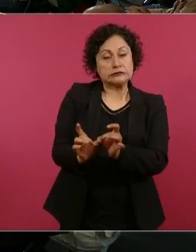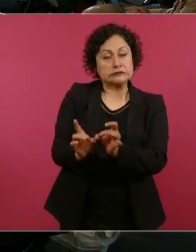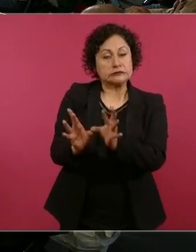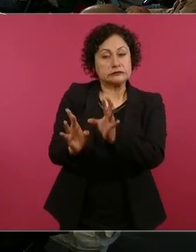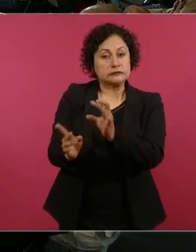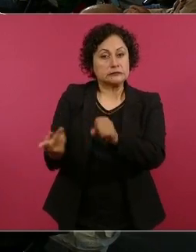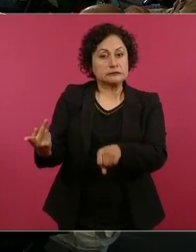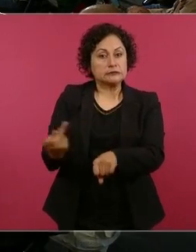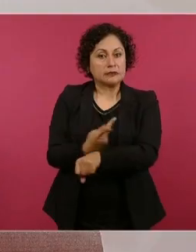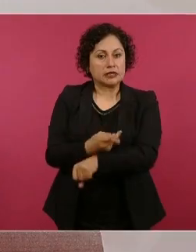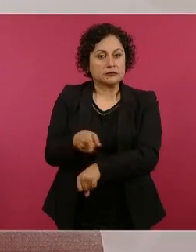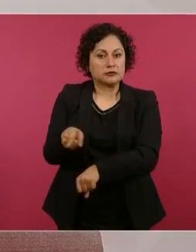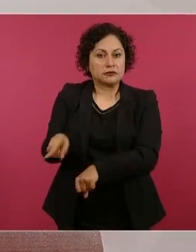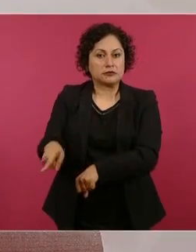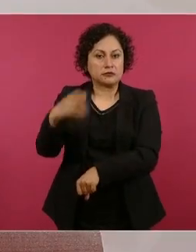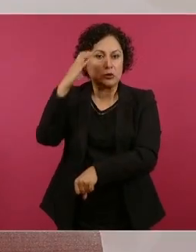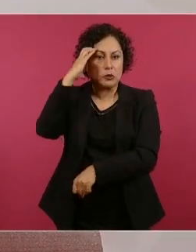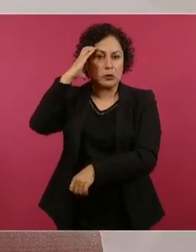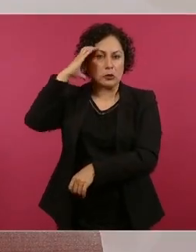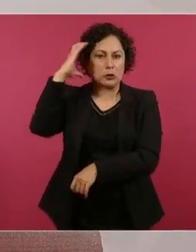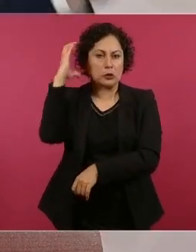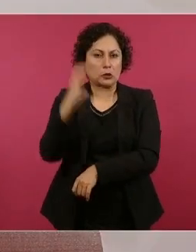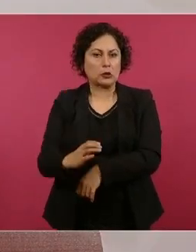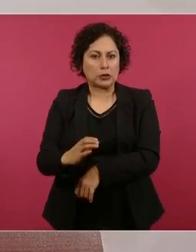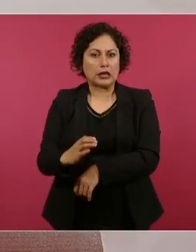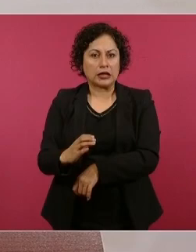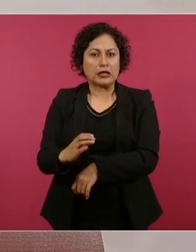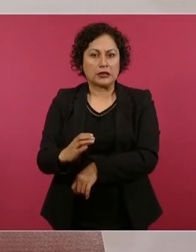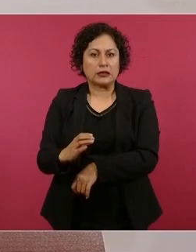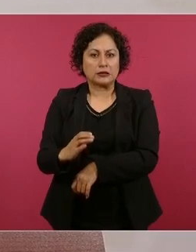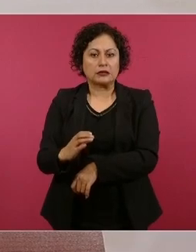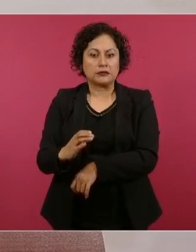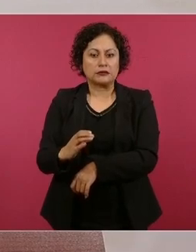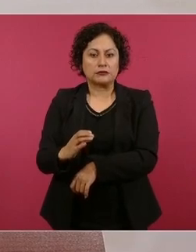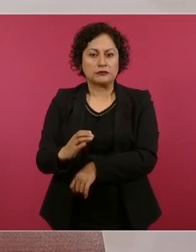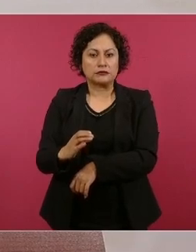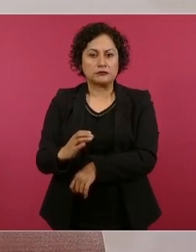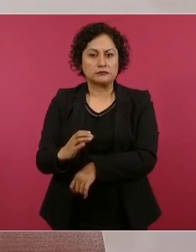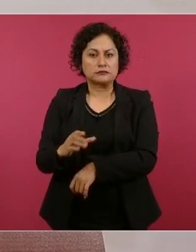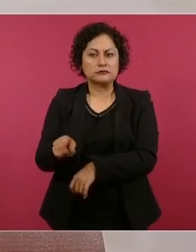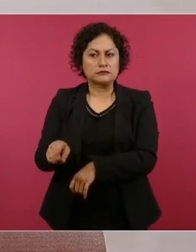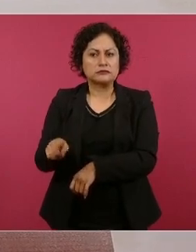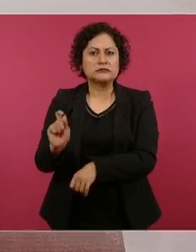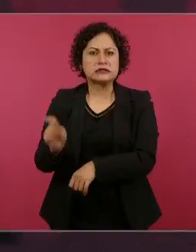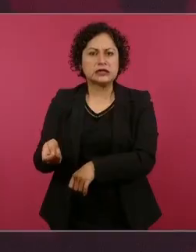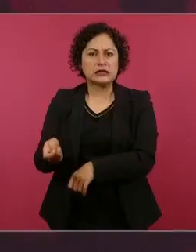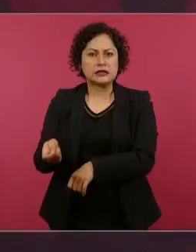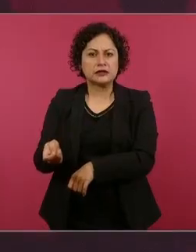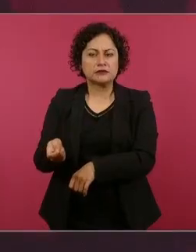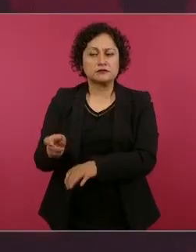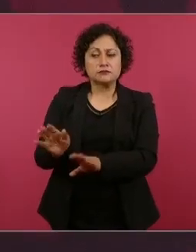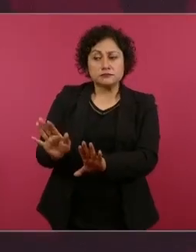injustos, que ya nos vamos a ir y que